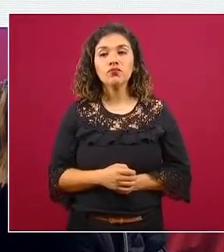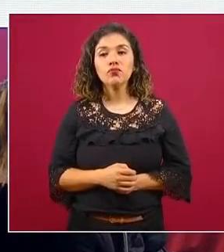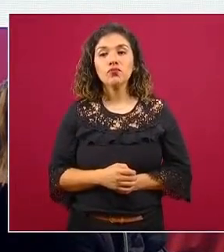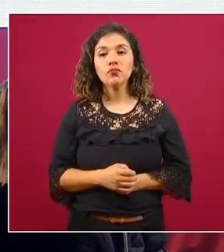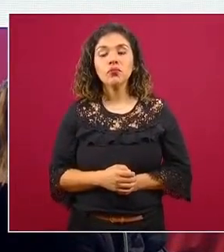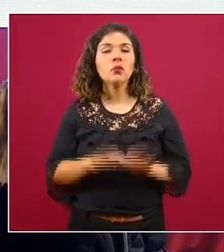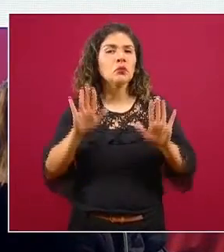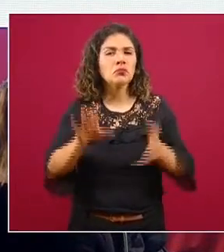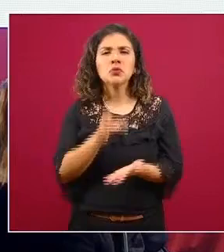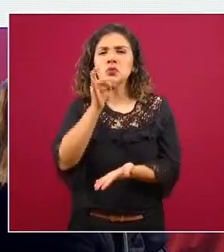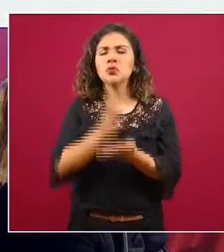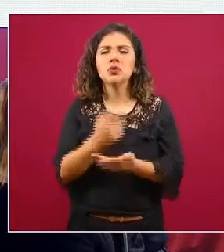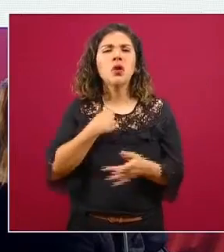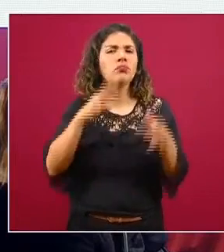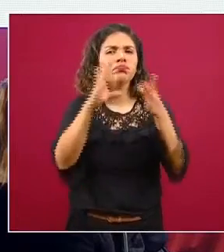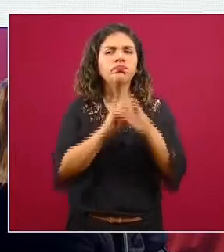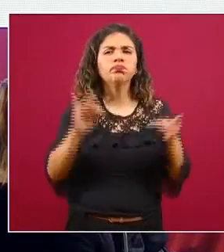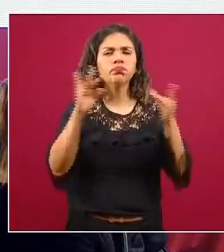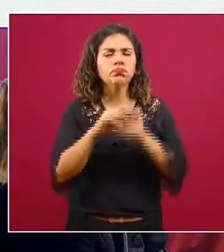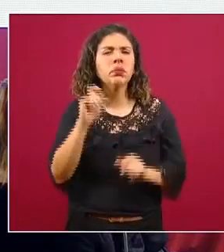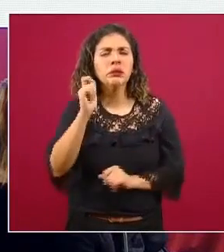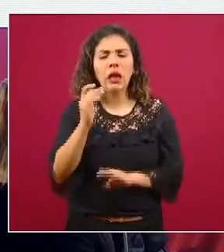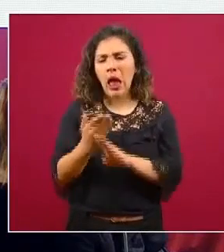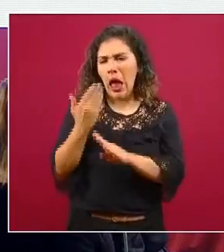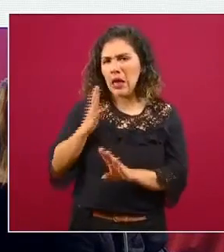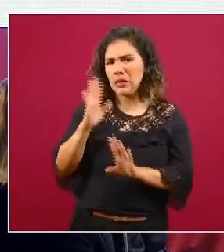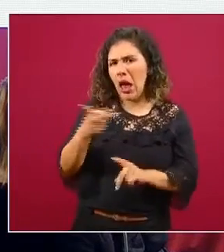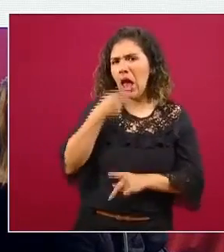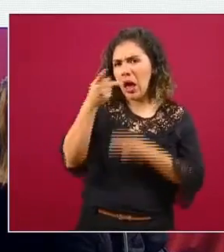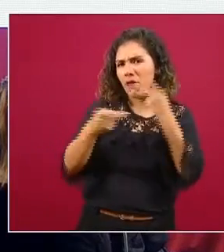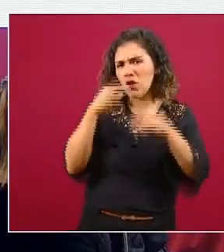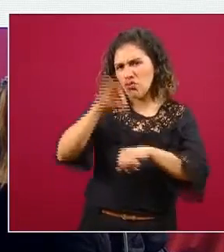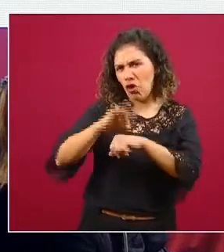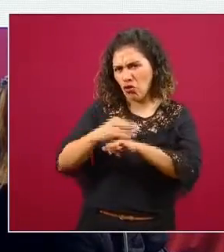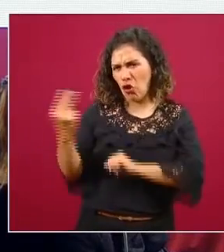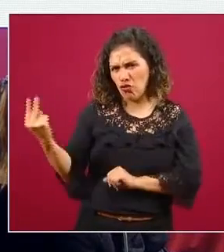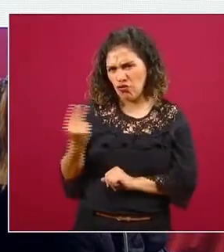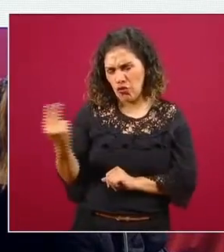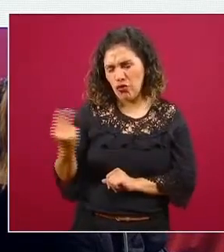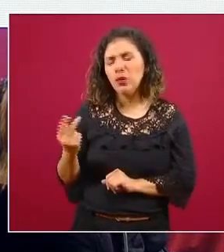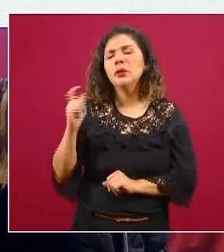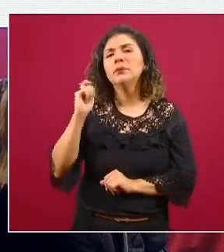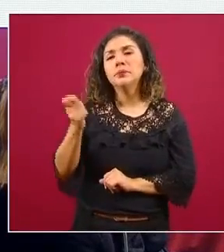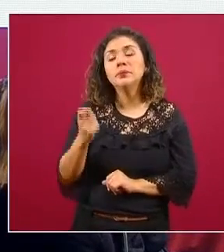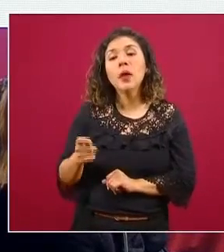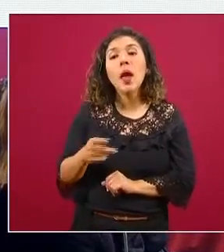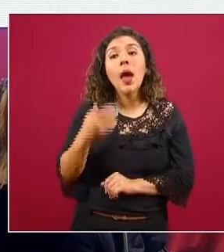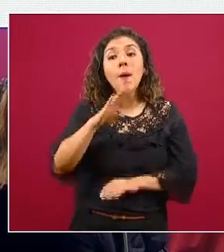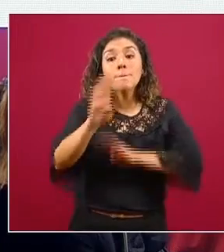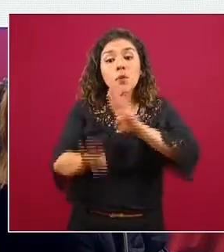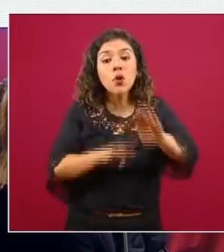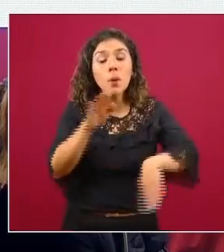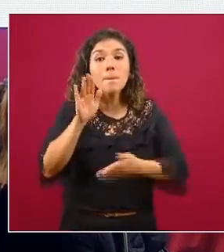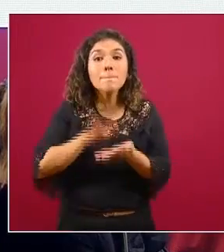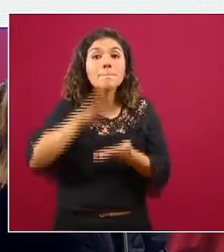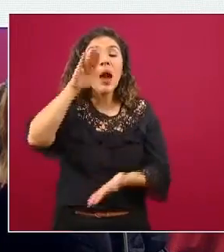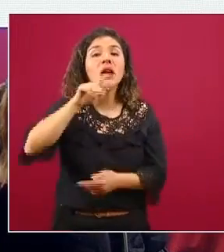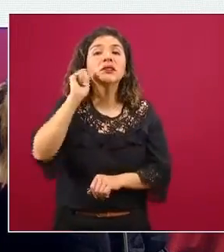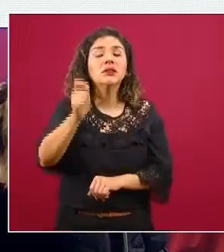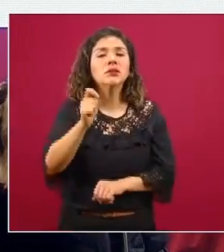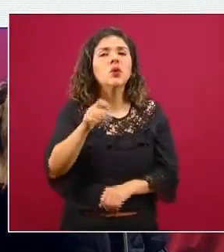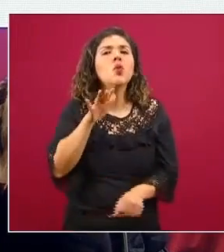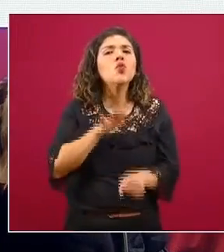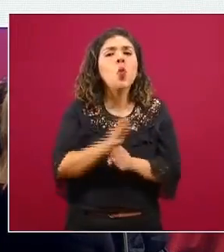quiero nada más mencionarles algo que ya dijeron tanto el doctor Gabastú como el doctor López el exceso de mortalidad se refiere a